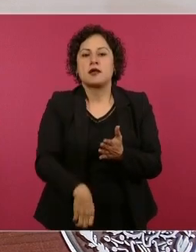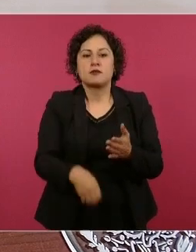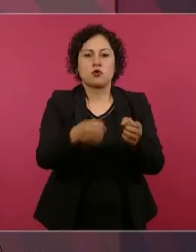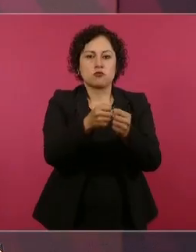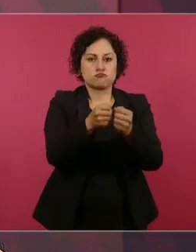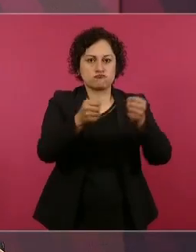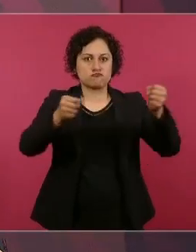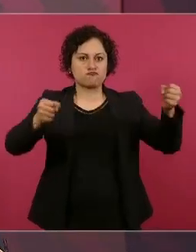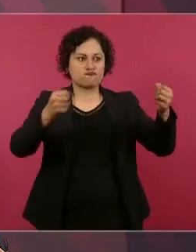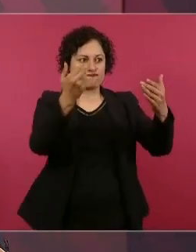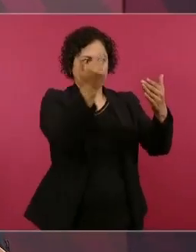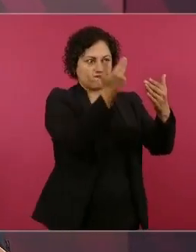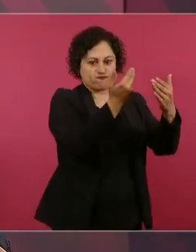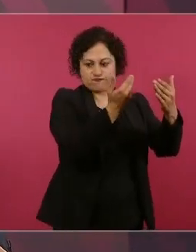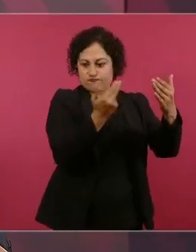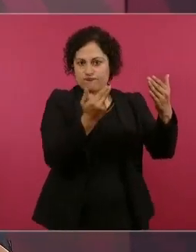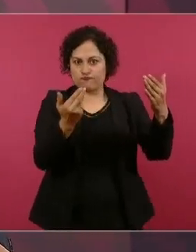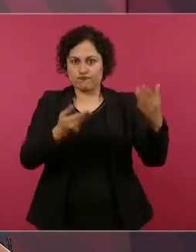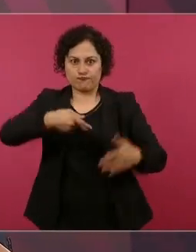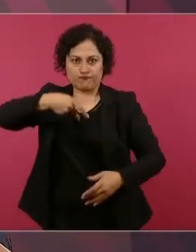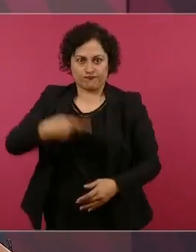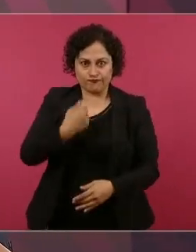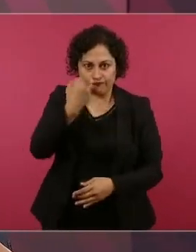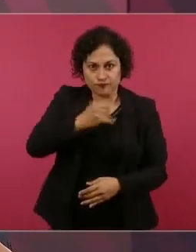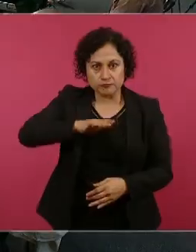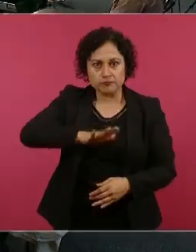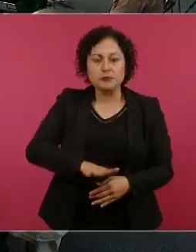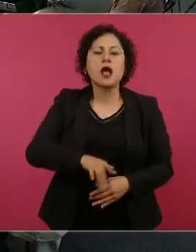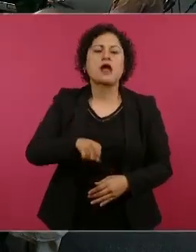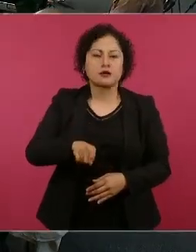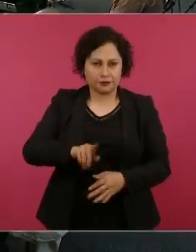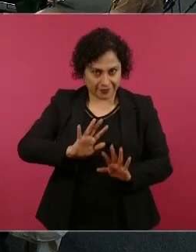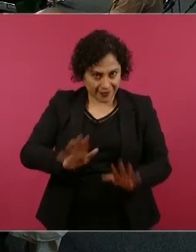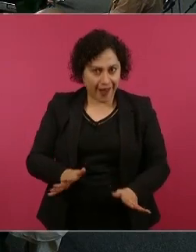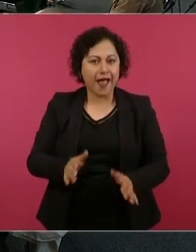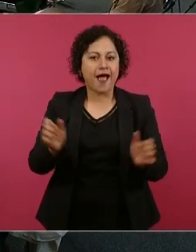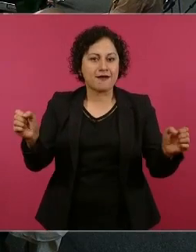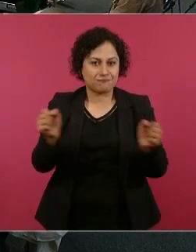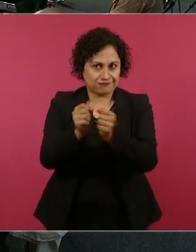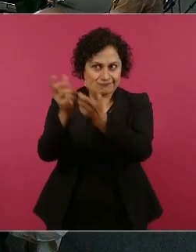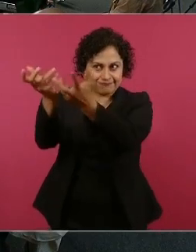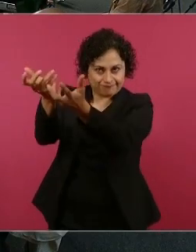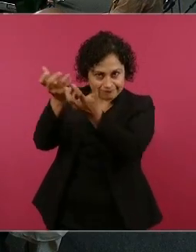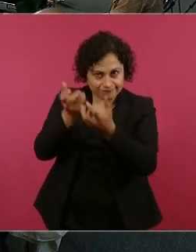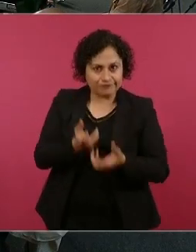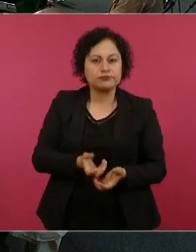y se están haciendo museos como nunca,